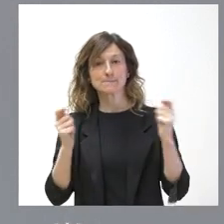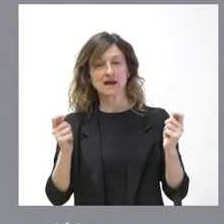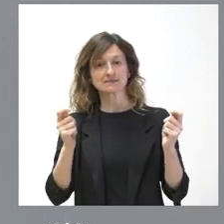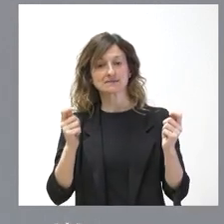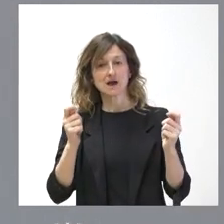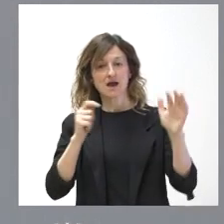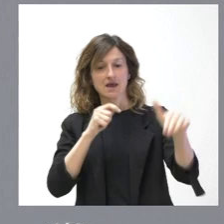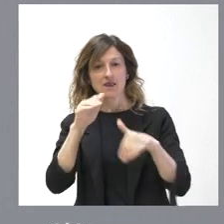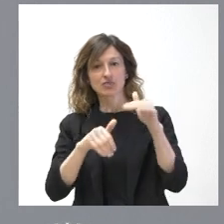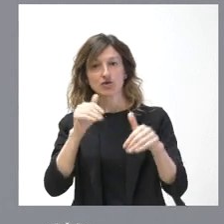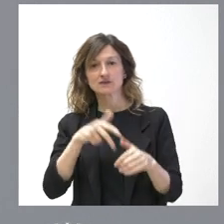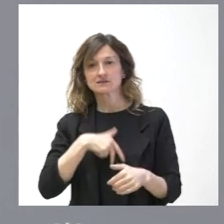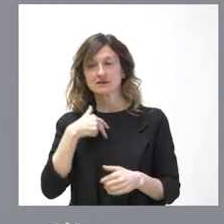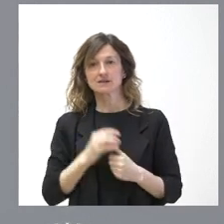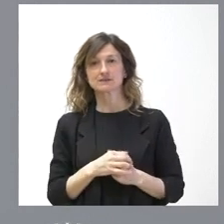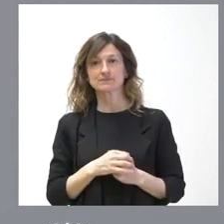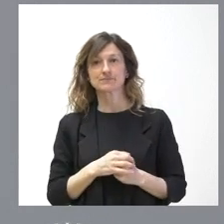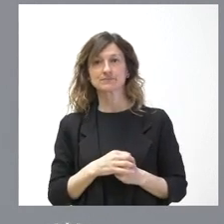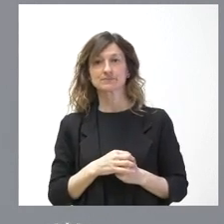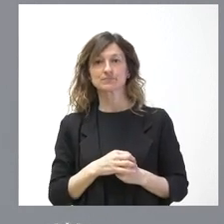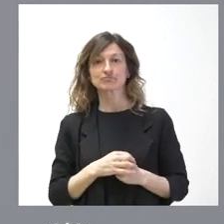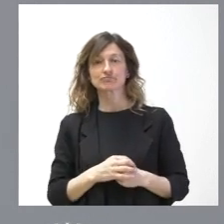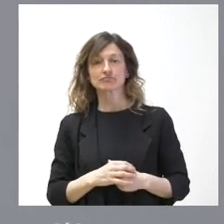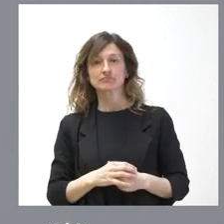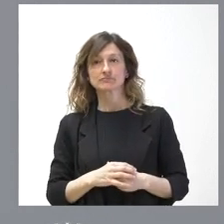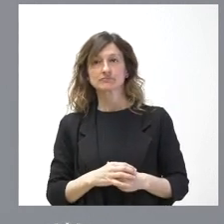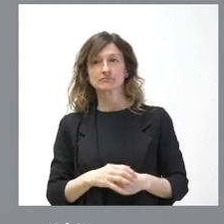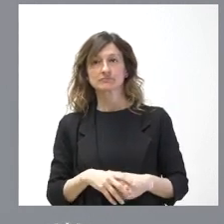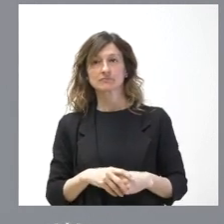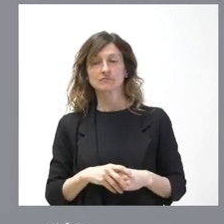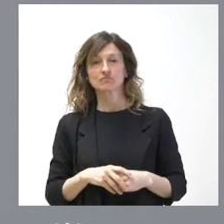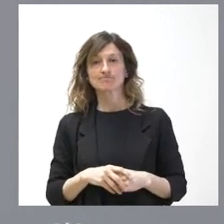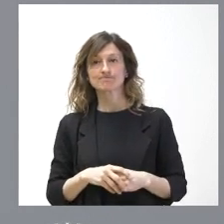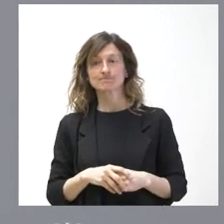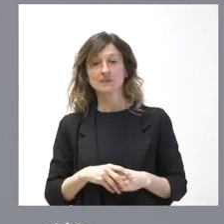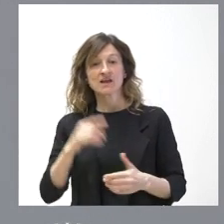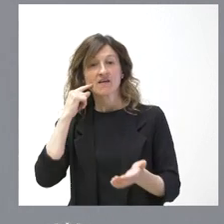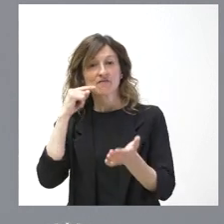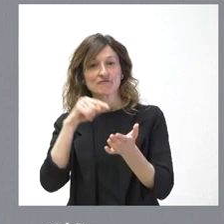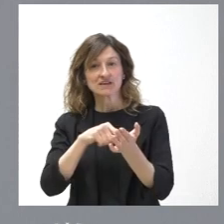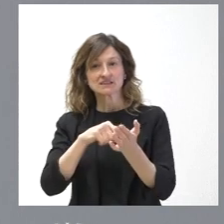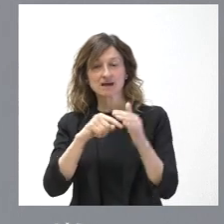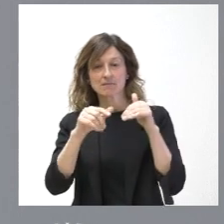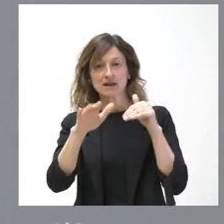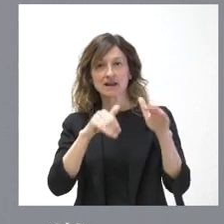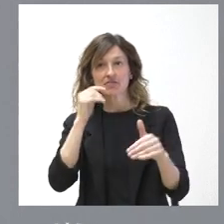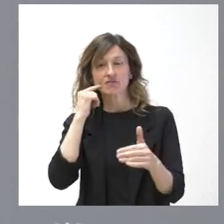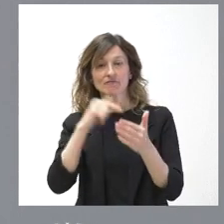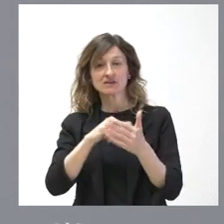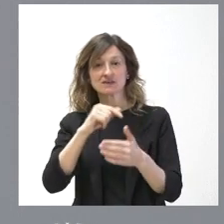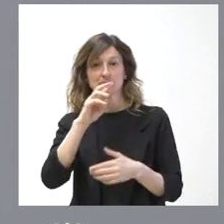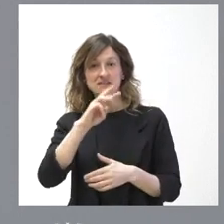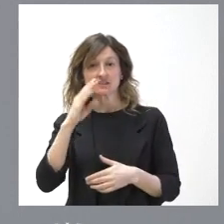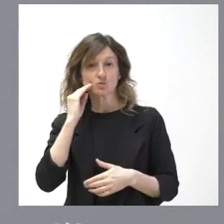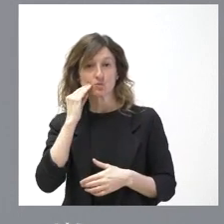generales. Es cierto que no es la mejor fecha para unas elecciones, el 23 de julio, y